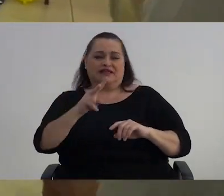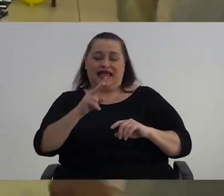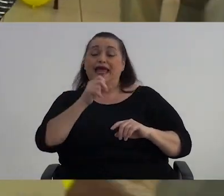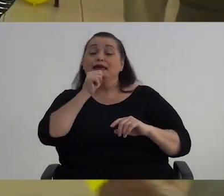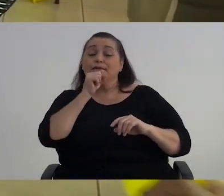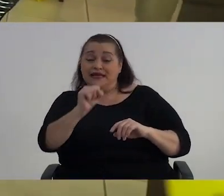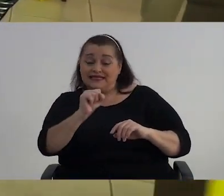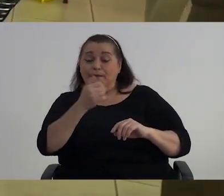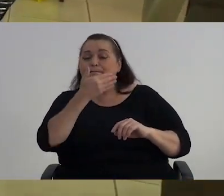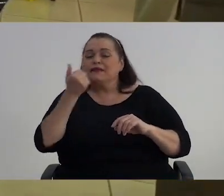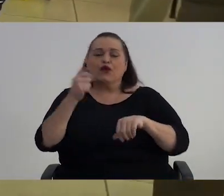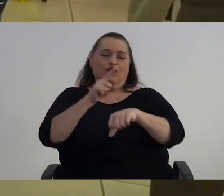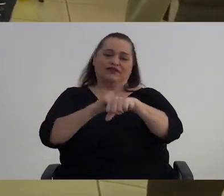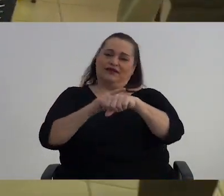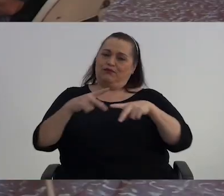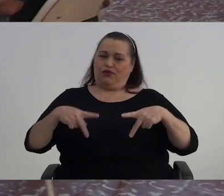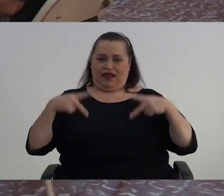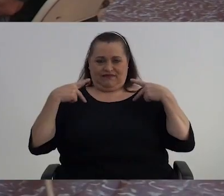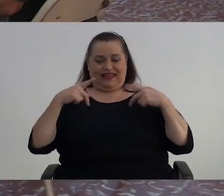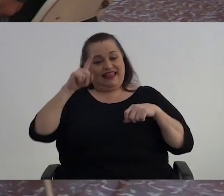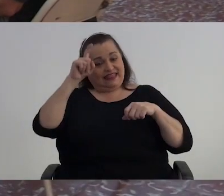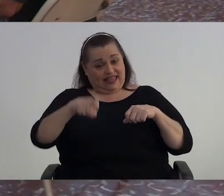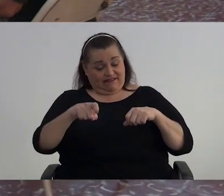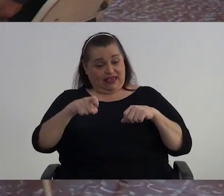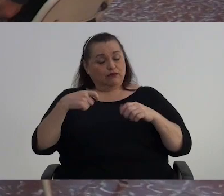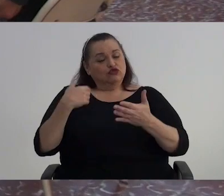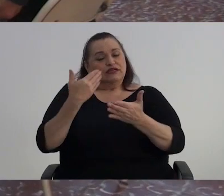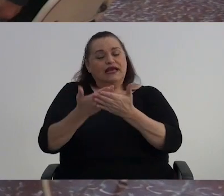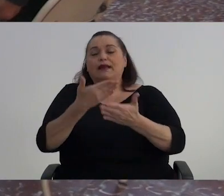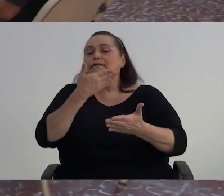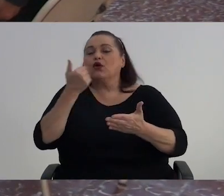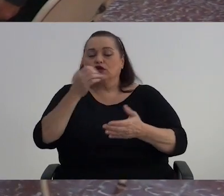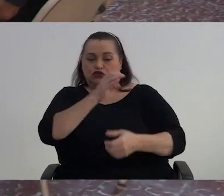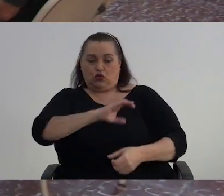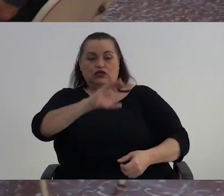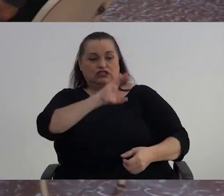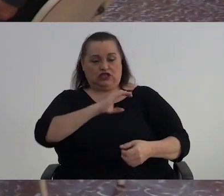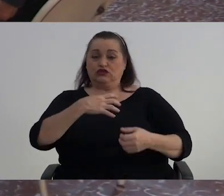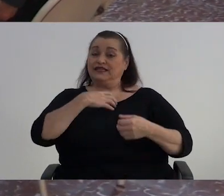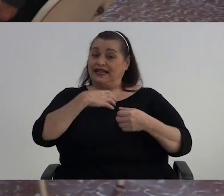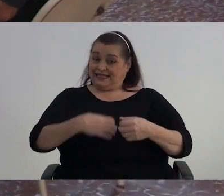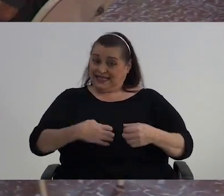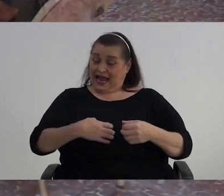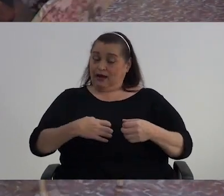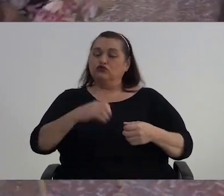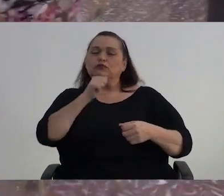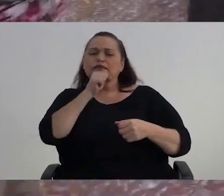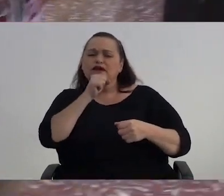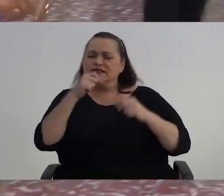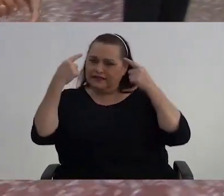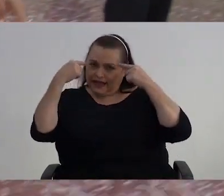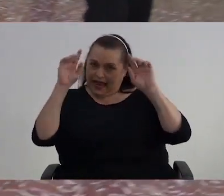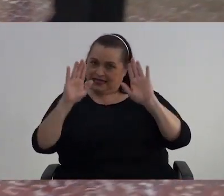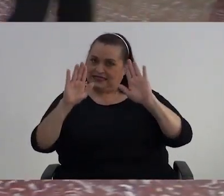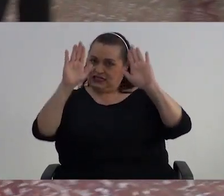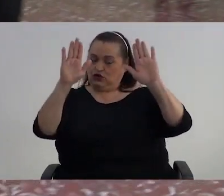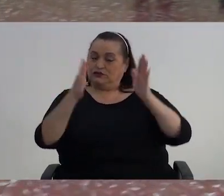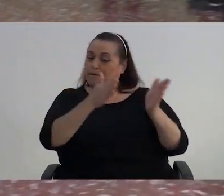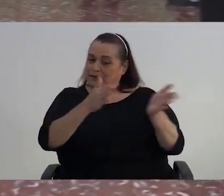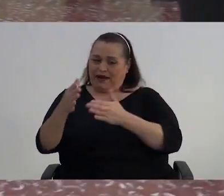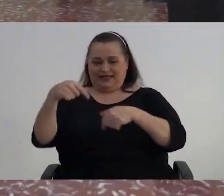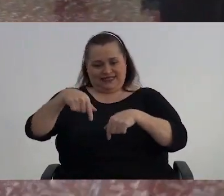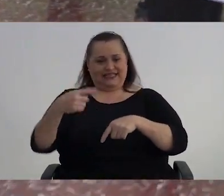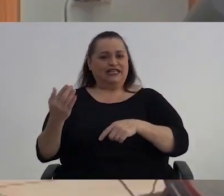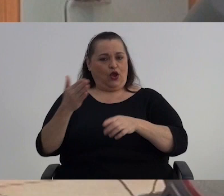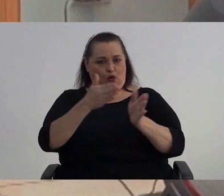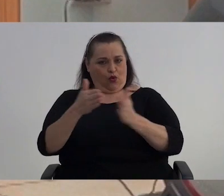envejecer Es la mejor etapa De la vida En la que debemos De llegar En las mejores condiciones Le deseamos Una vejez exitosa Pero prepárese desde hoy